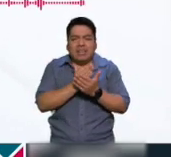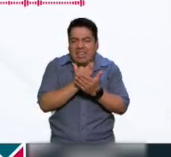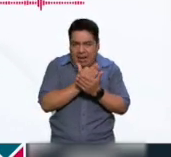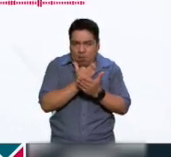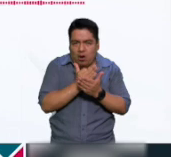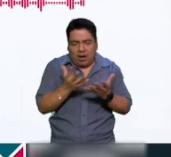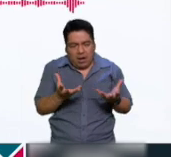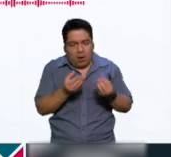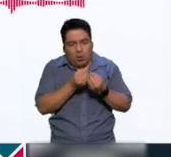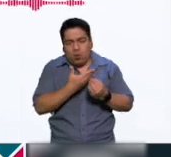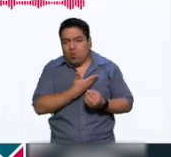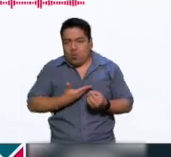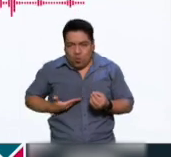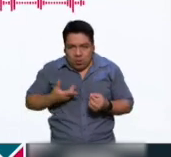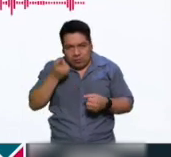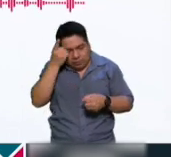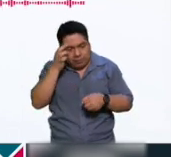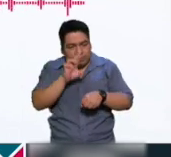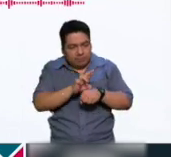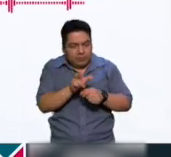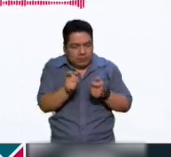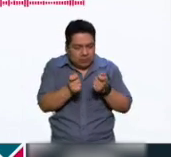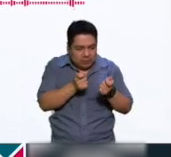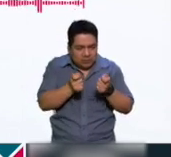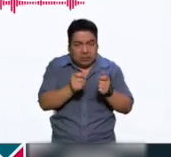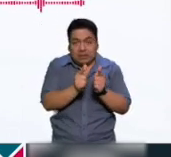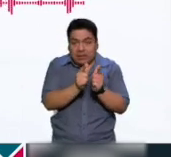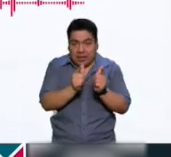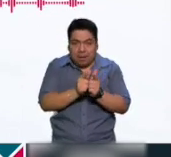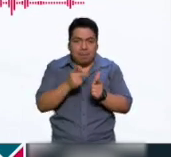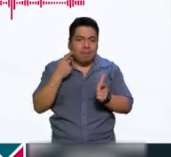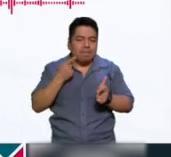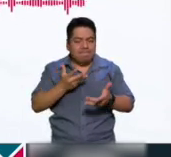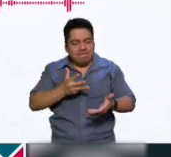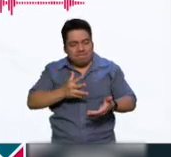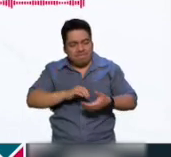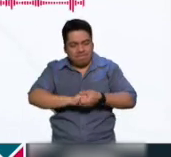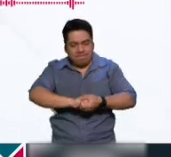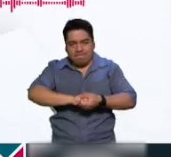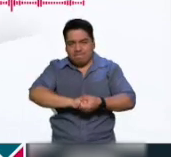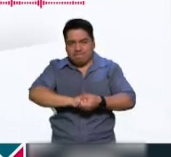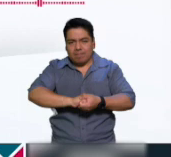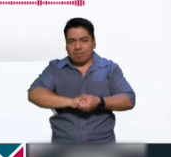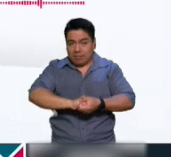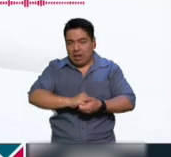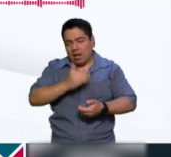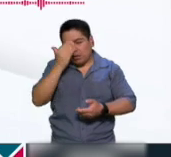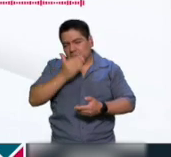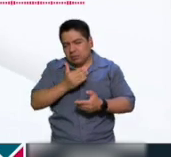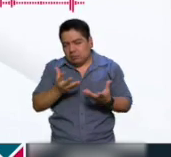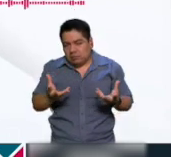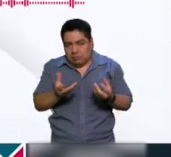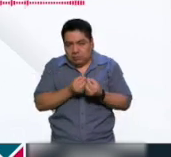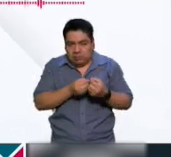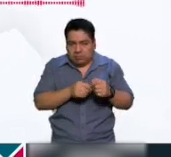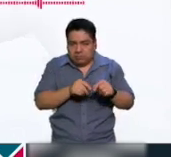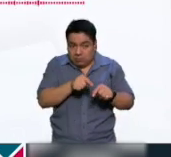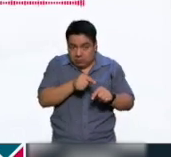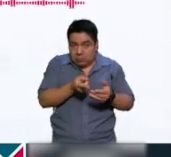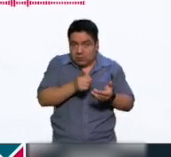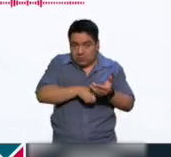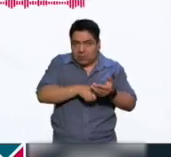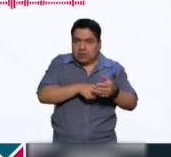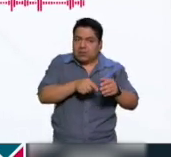en la consolidación del partido. Olvídate, o sea, poder trabajar en que sea una